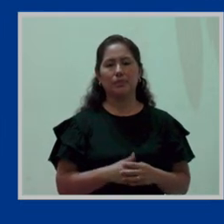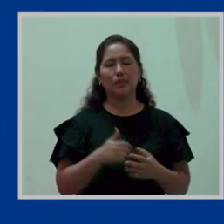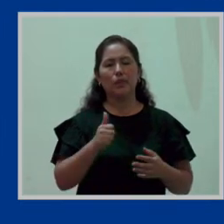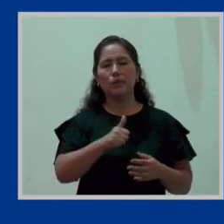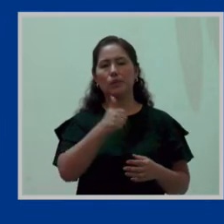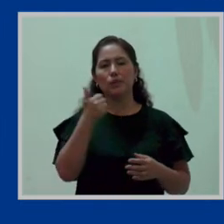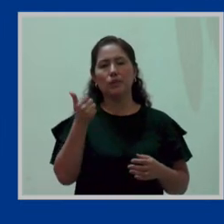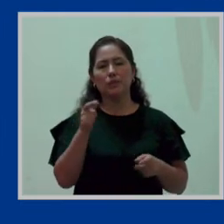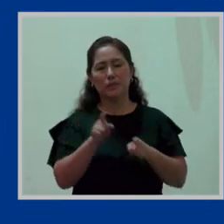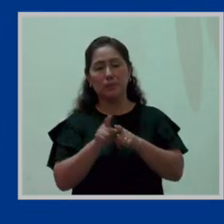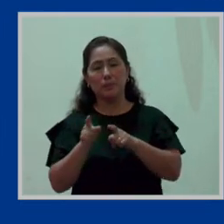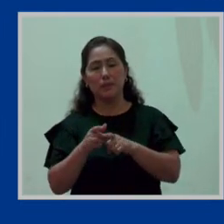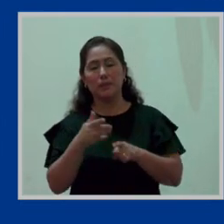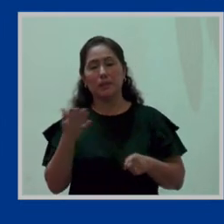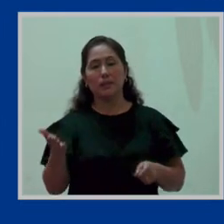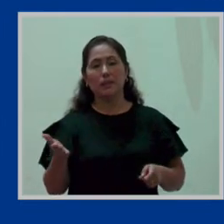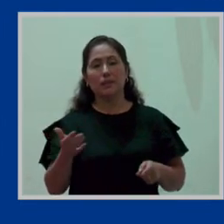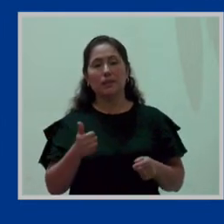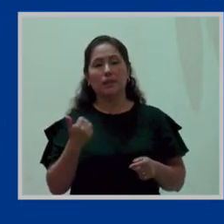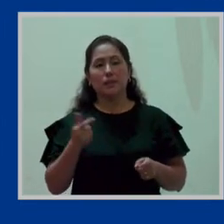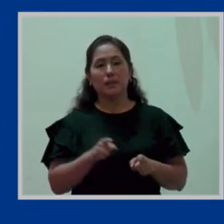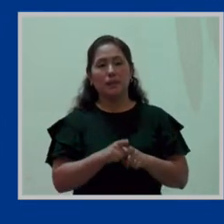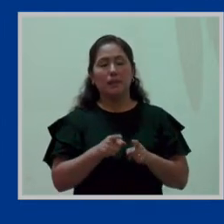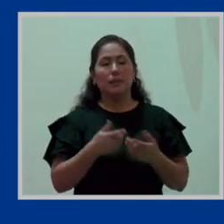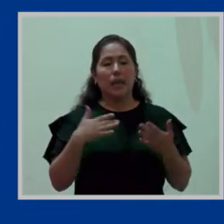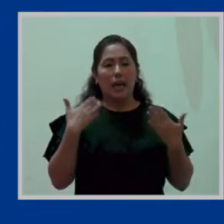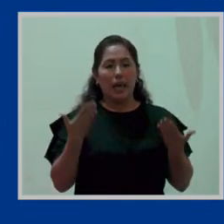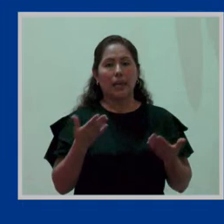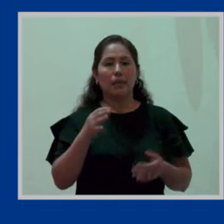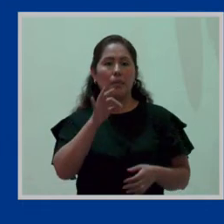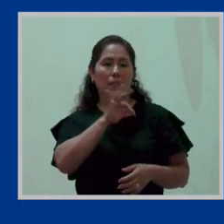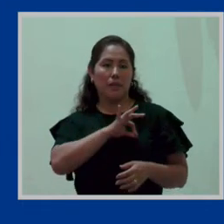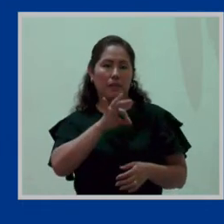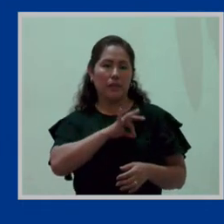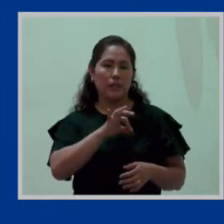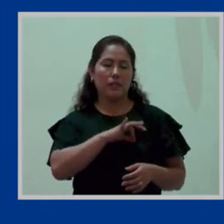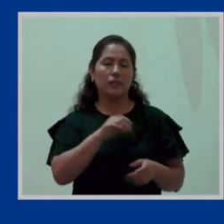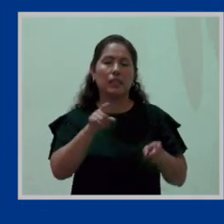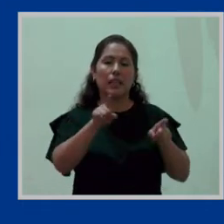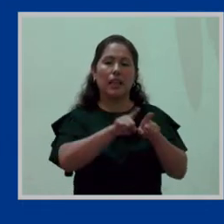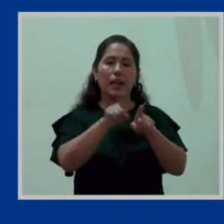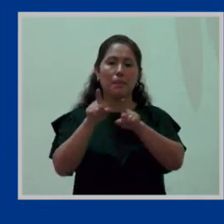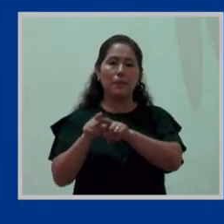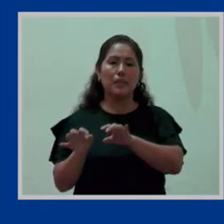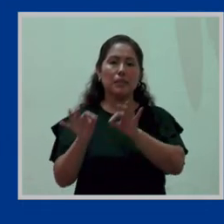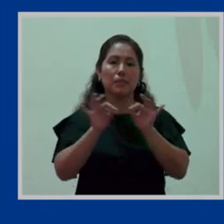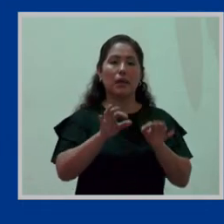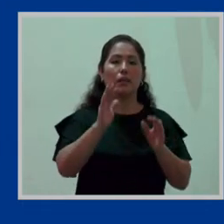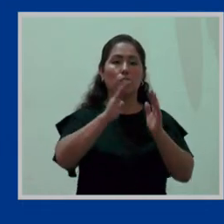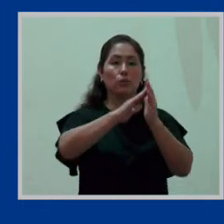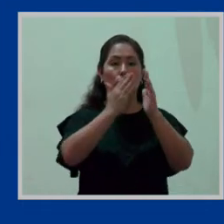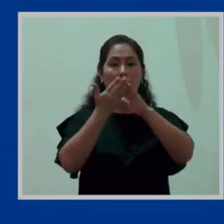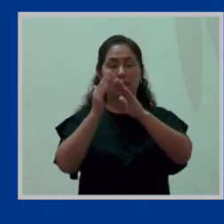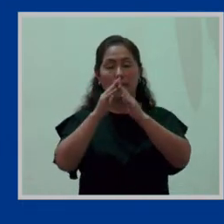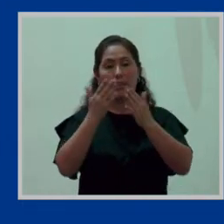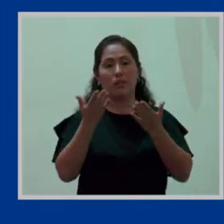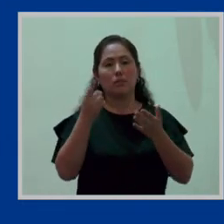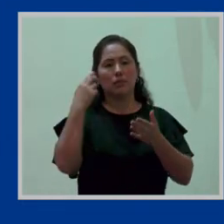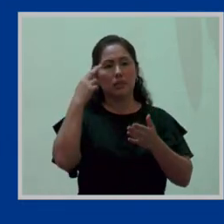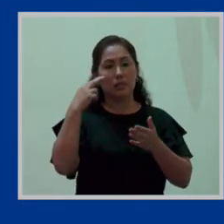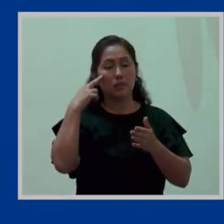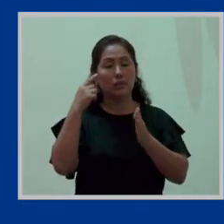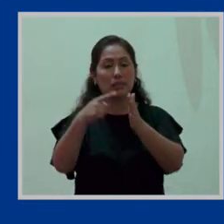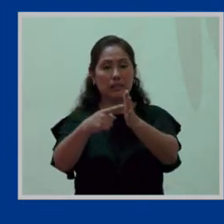existe el beneficio a la misma comunidad. Es por eso que requiere, por